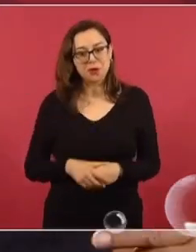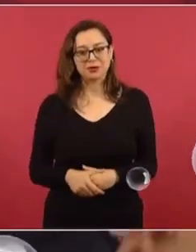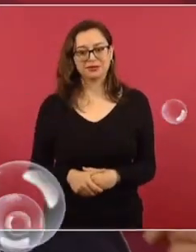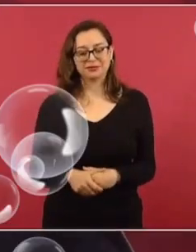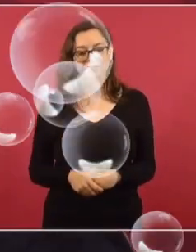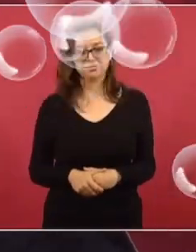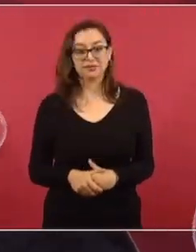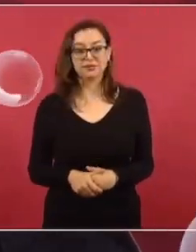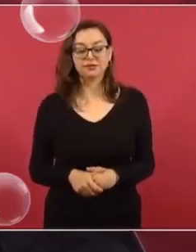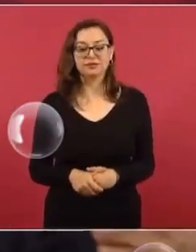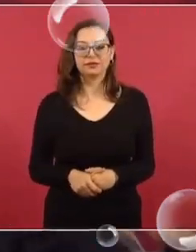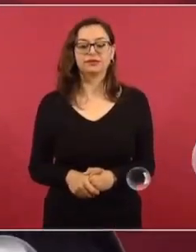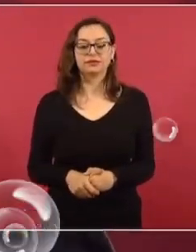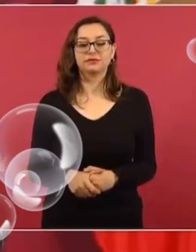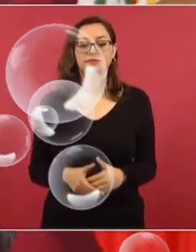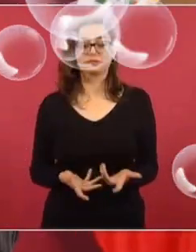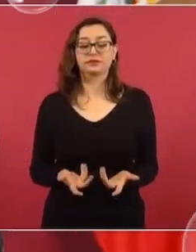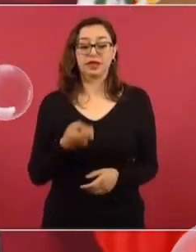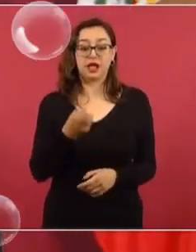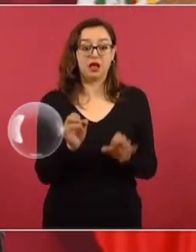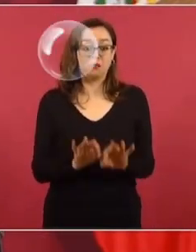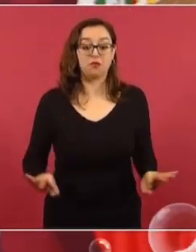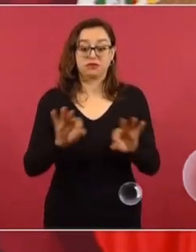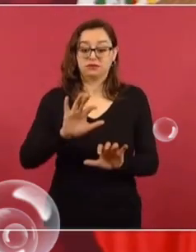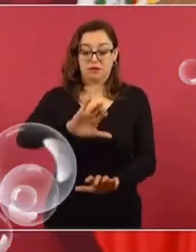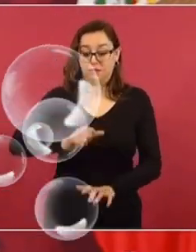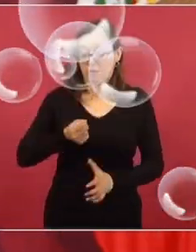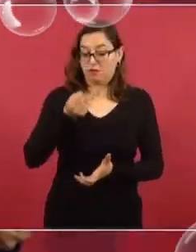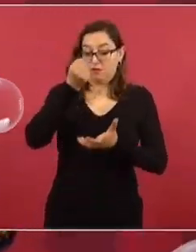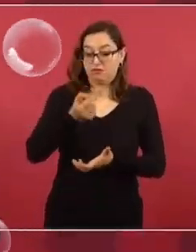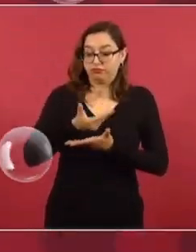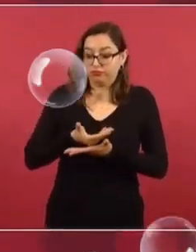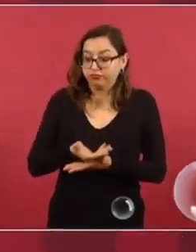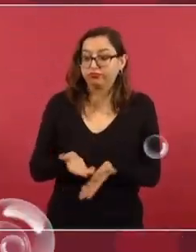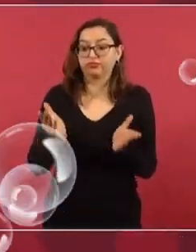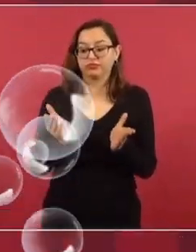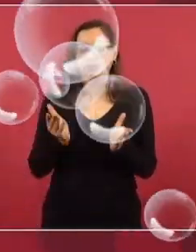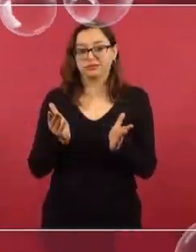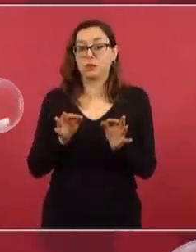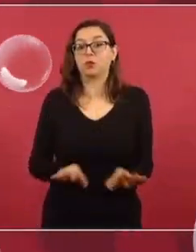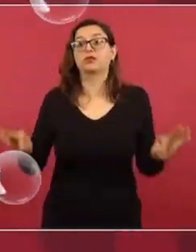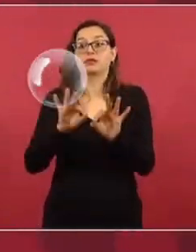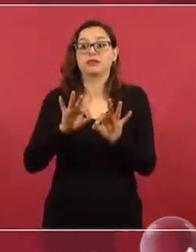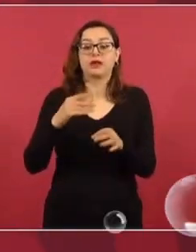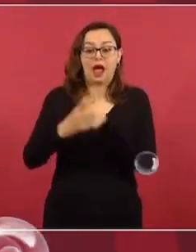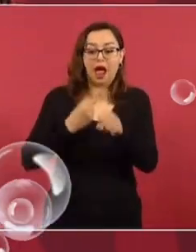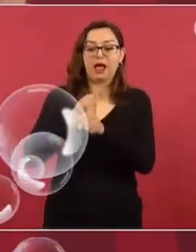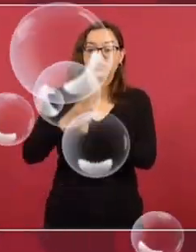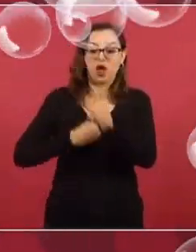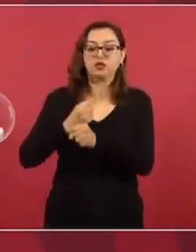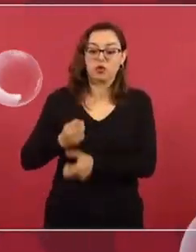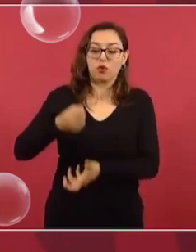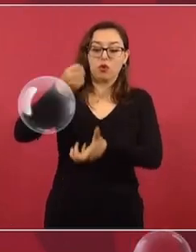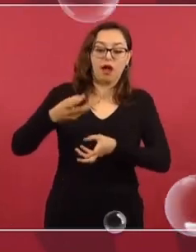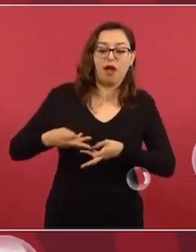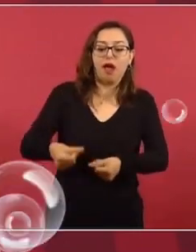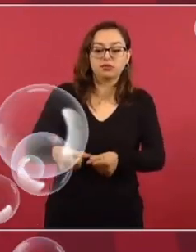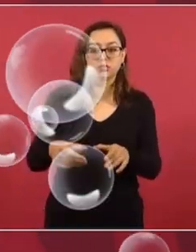instrumento importante para la distribución del ingreso es el presupuesto. No es el único,